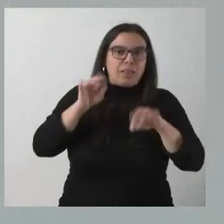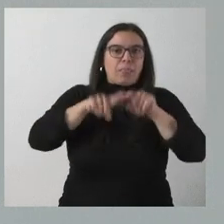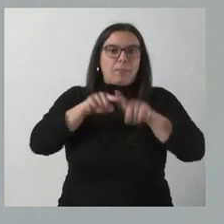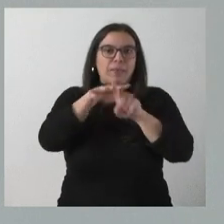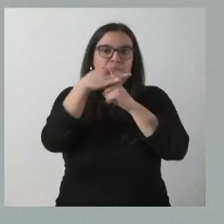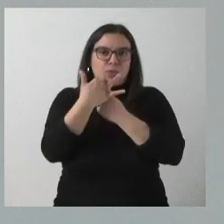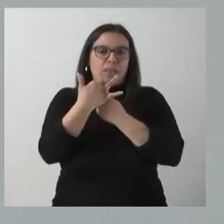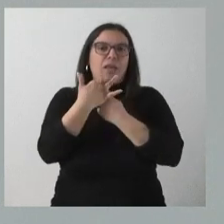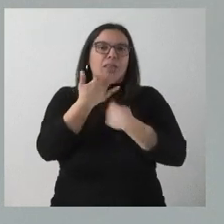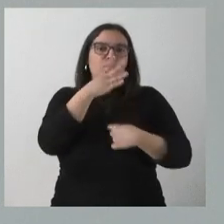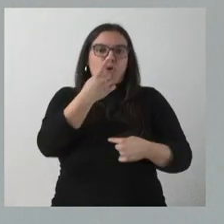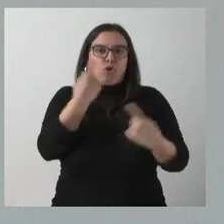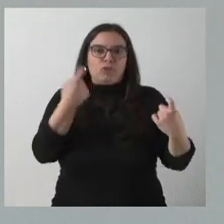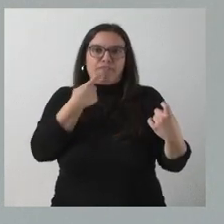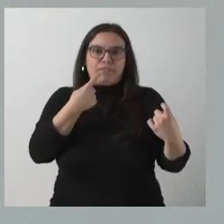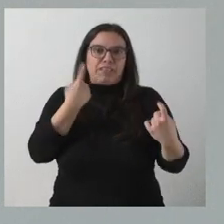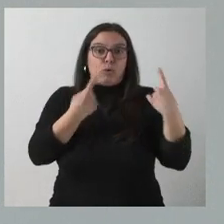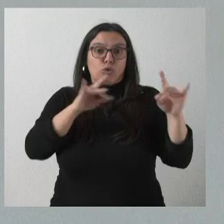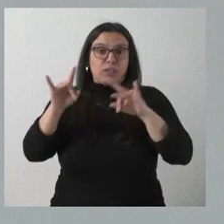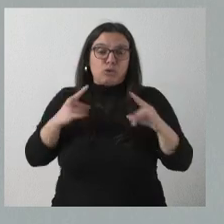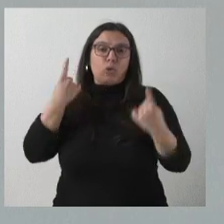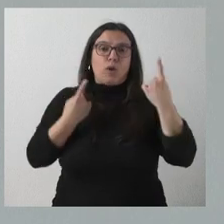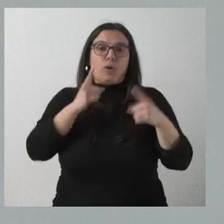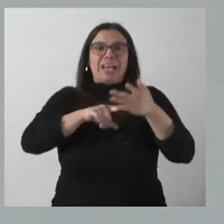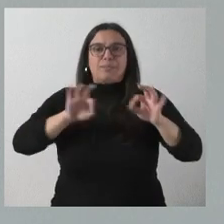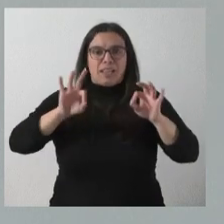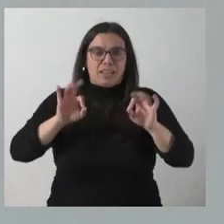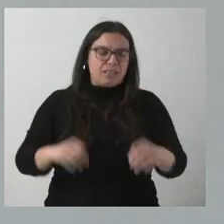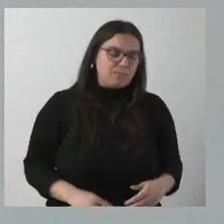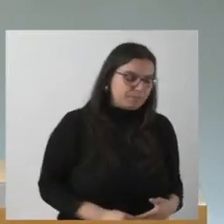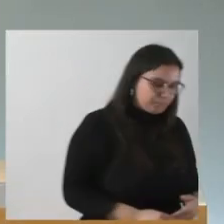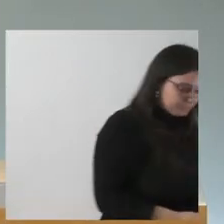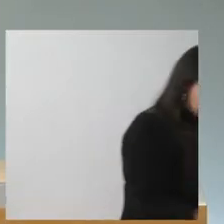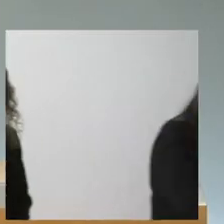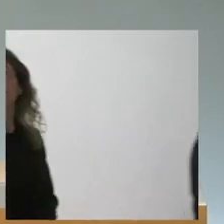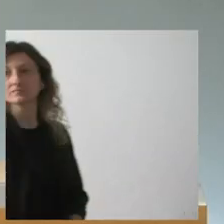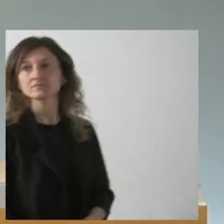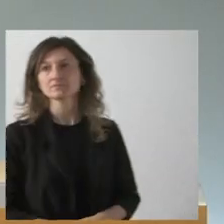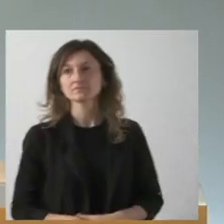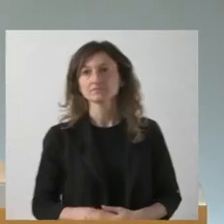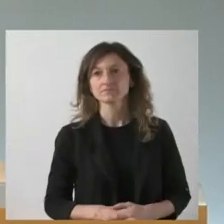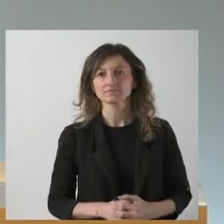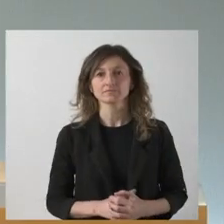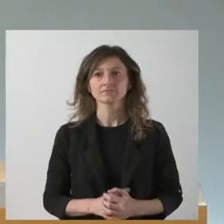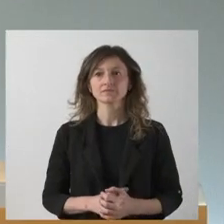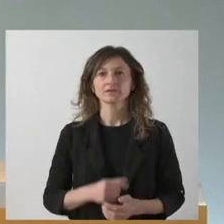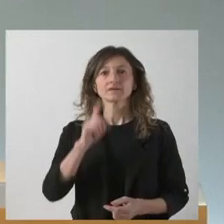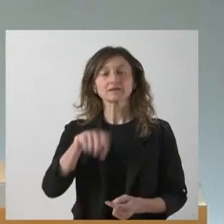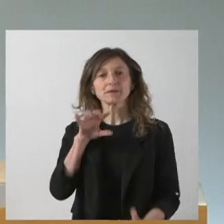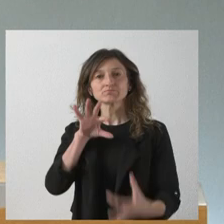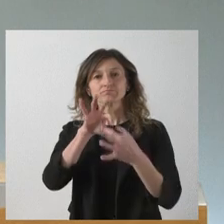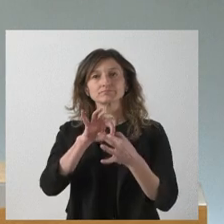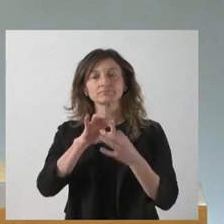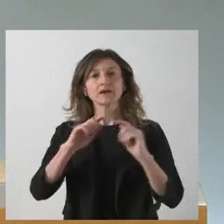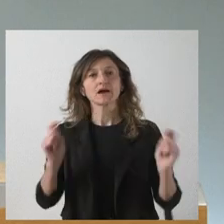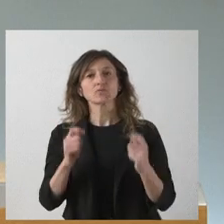circunstancias de carencia en algunos territorios o en algunas especialidades concretas. En relación con esto también, con el anuncio